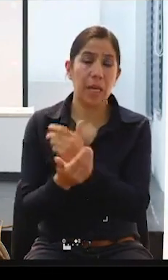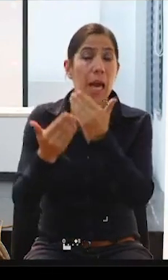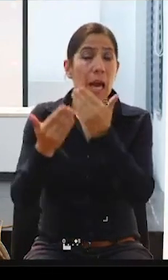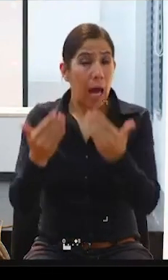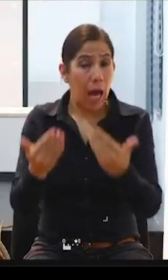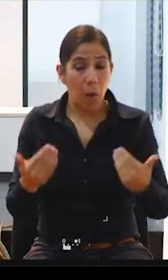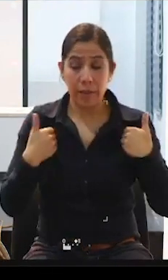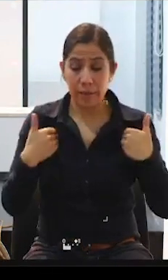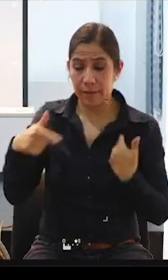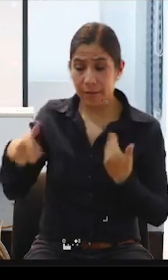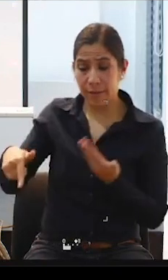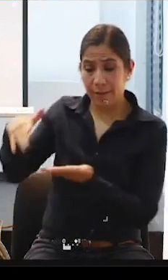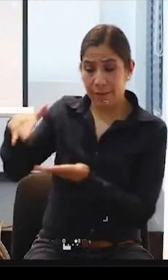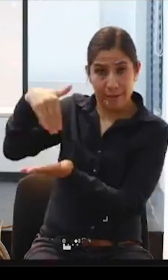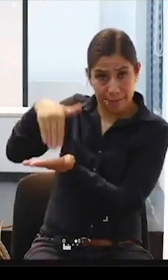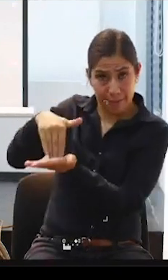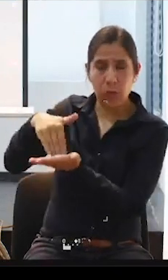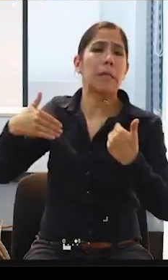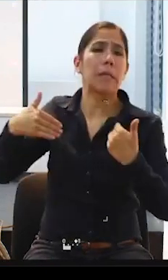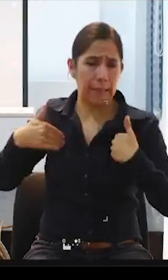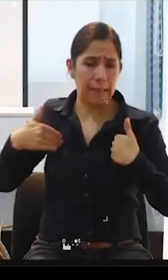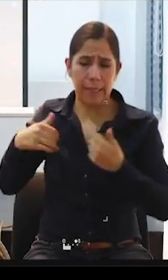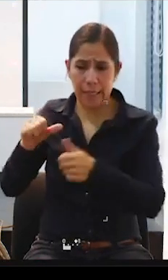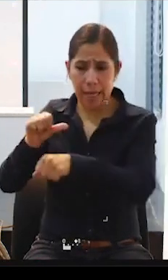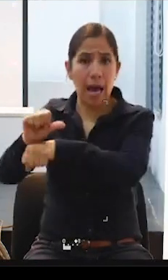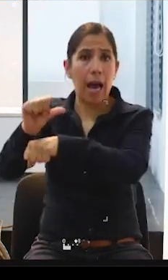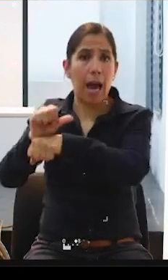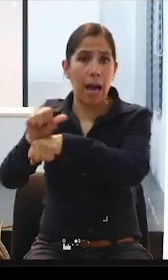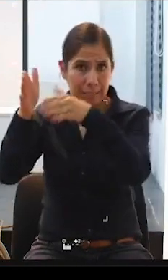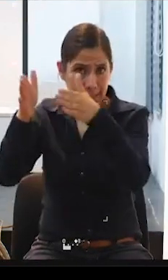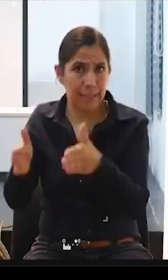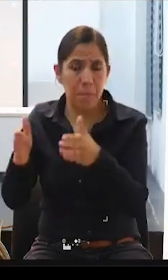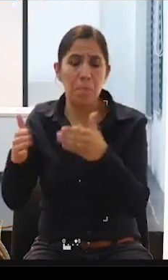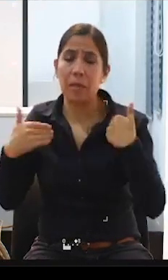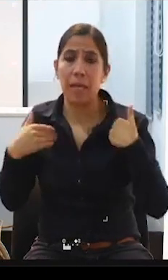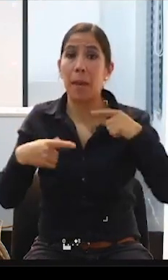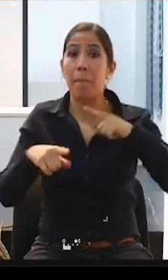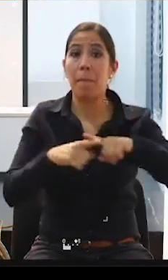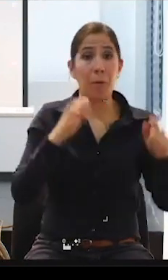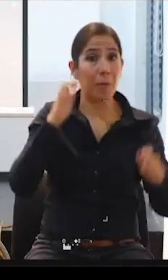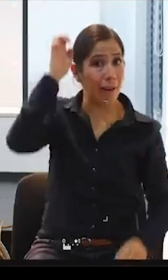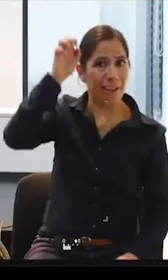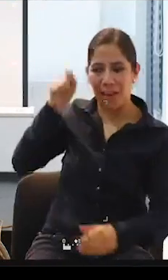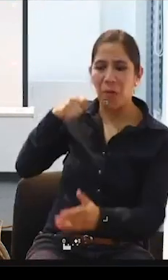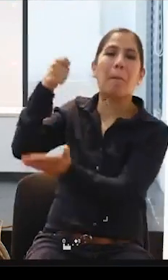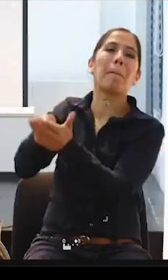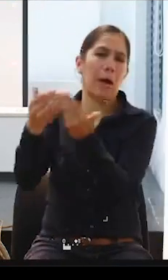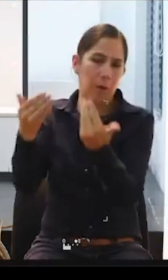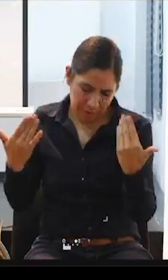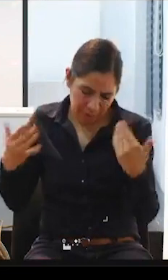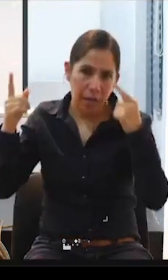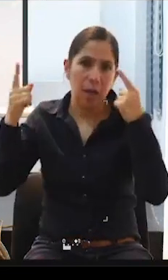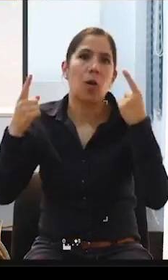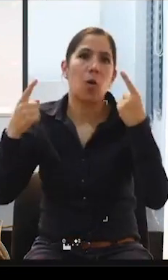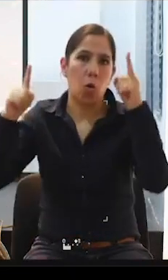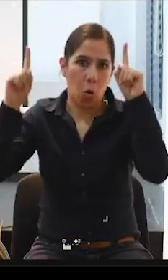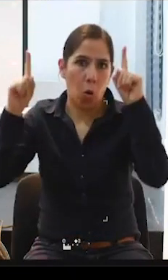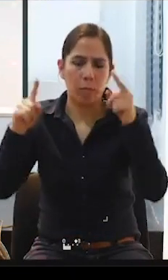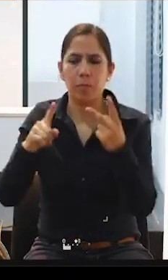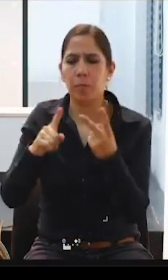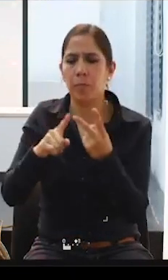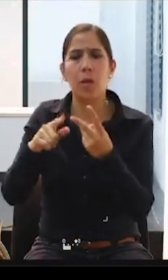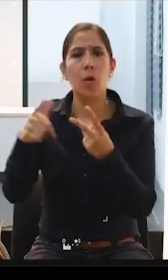personal subvencionado por el Estado, estamos también apoyando a otras organizaciones, bueno, hemos hecho también seminarios,